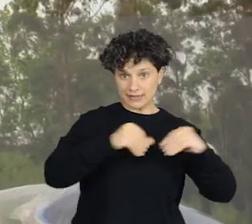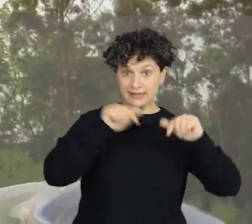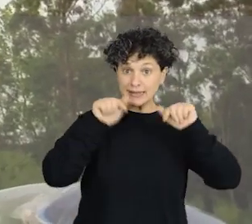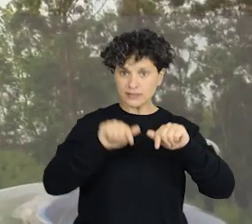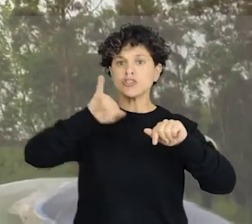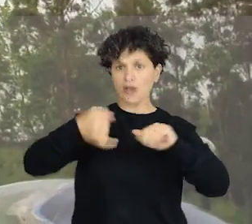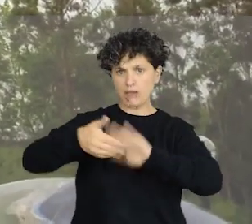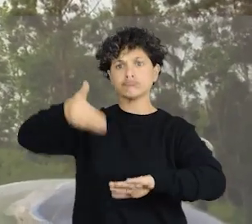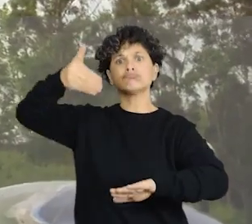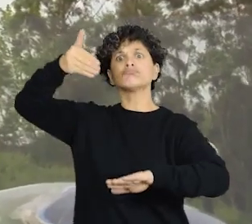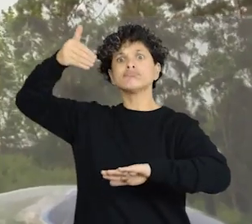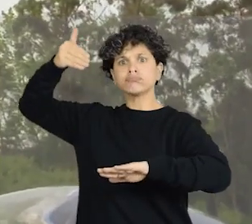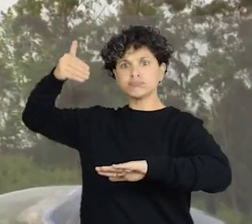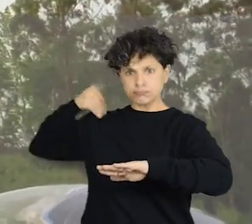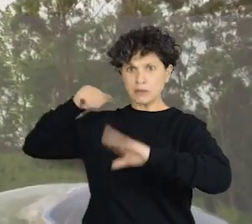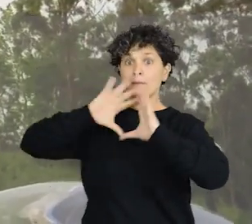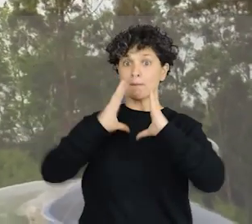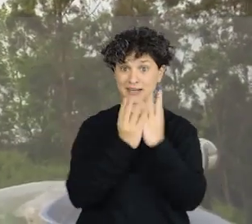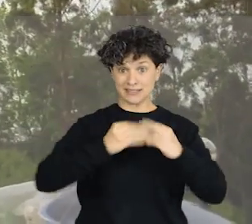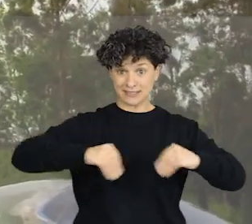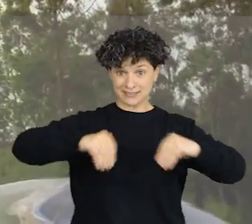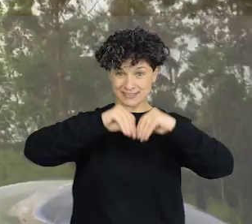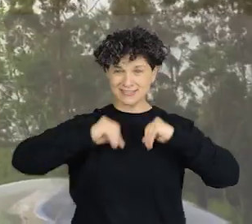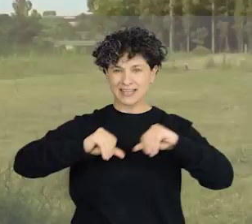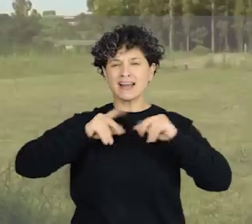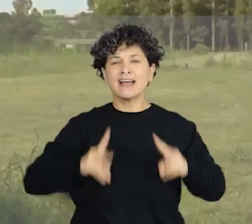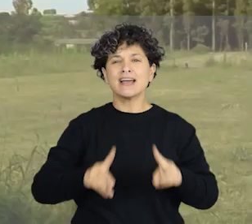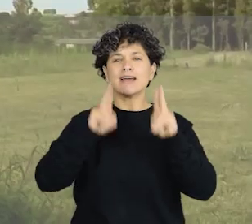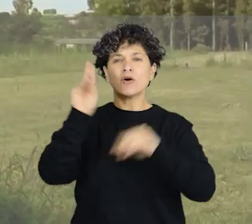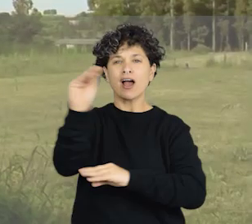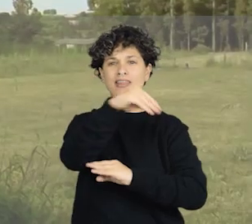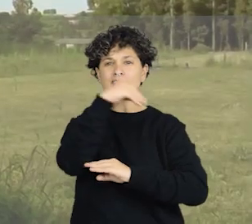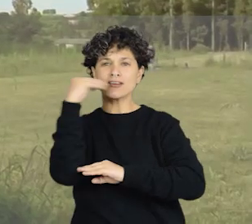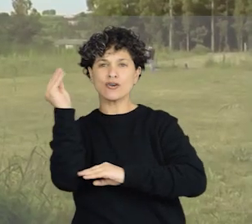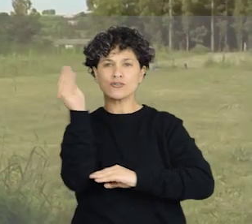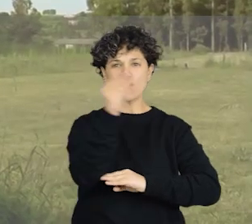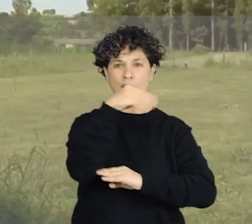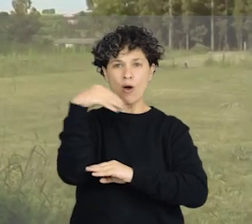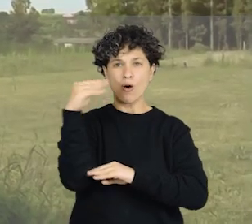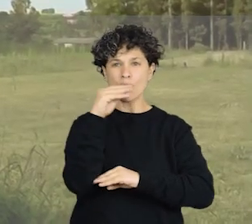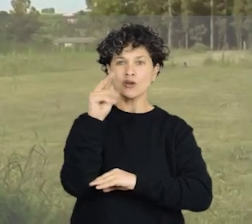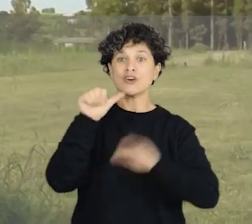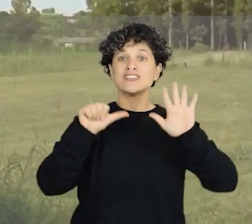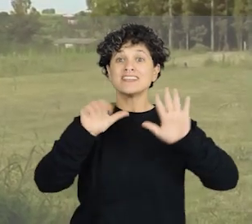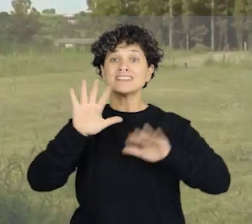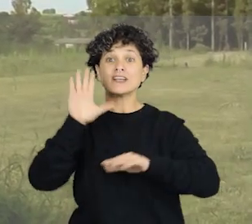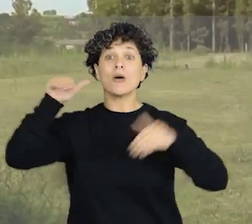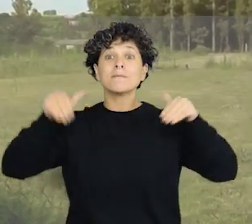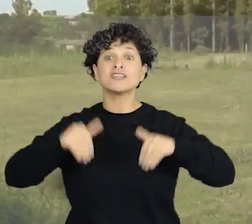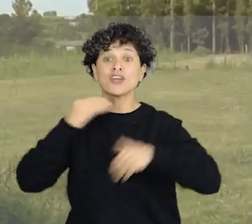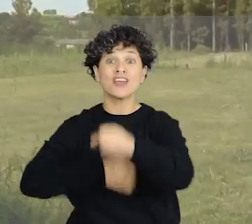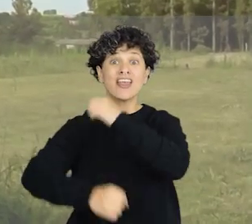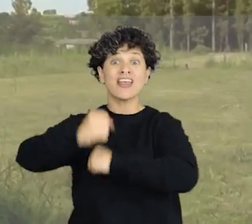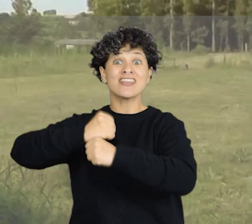caso de la extinción de los dinosaurios, hace 65 millones de años atrás. En ese momento, un asteroide o cometa